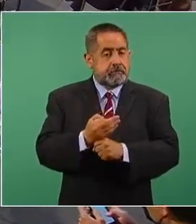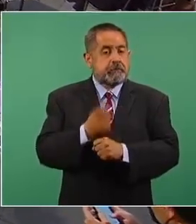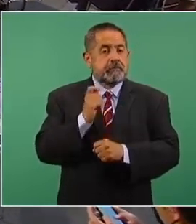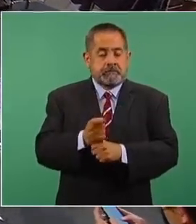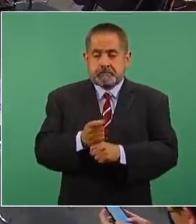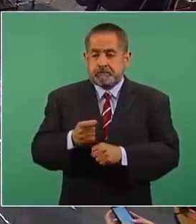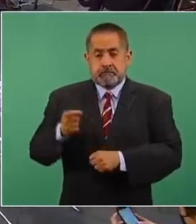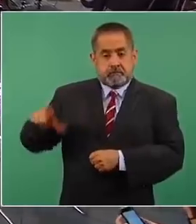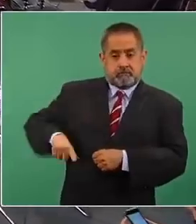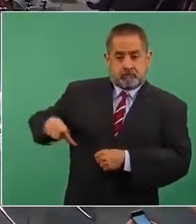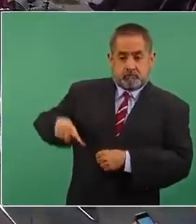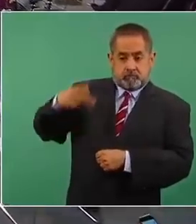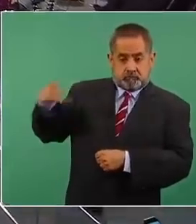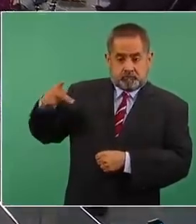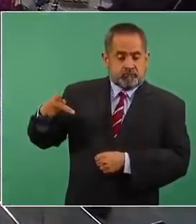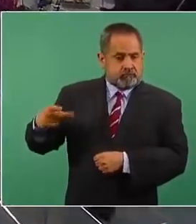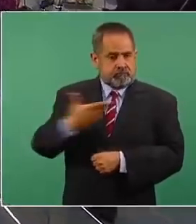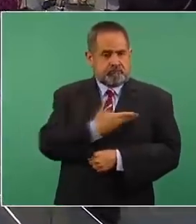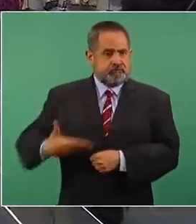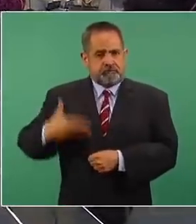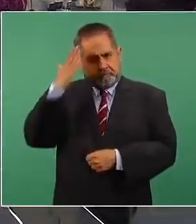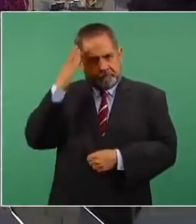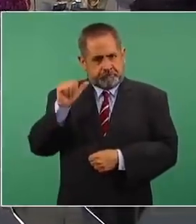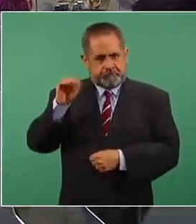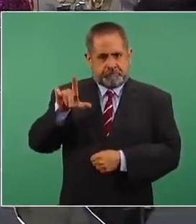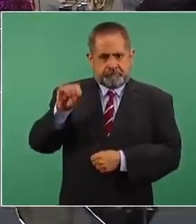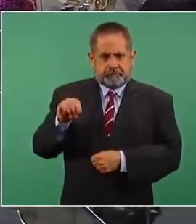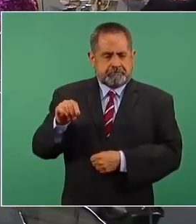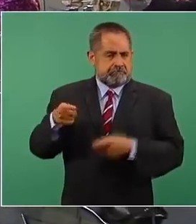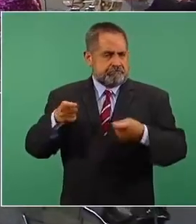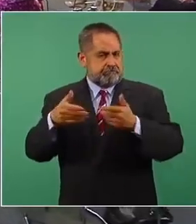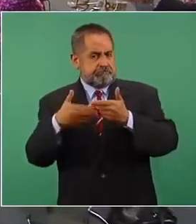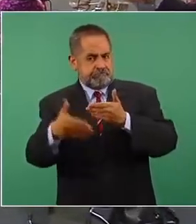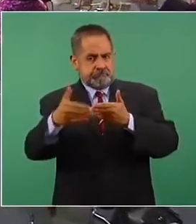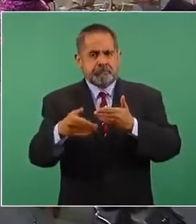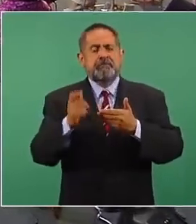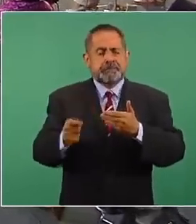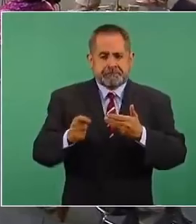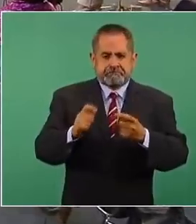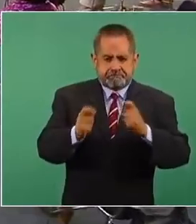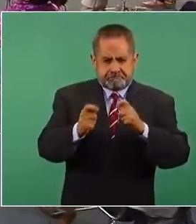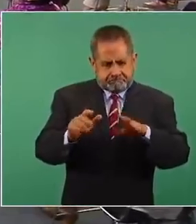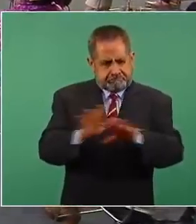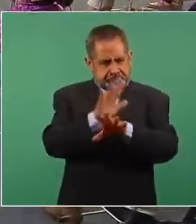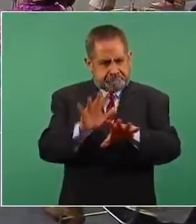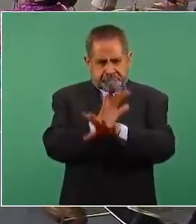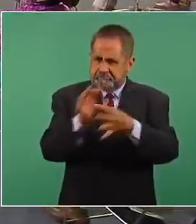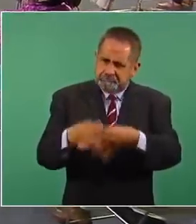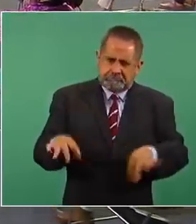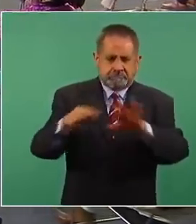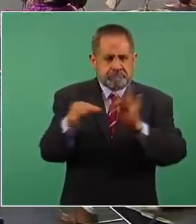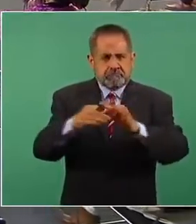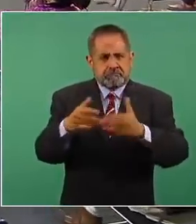administración, la administración que encabeza el presidente Andrés Manuel López Obrador, se han dado pasos importantes para